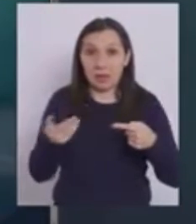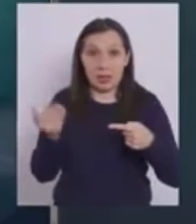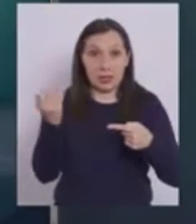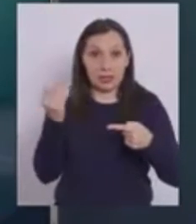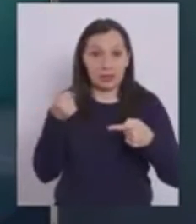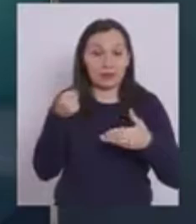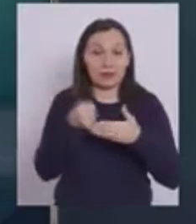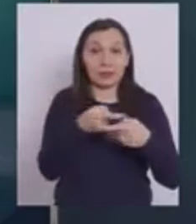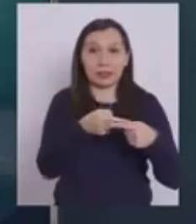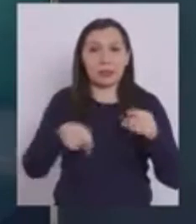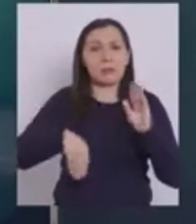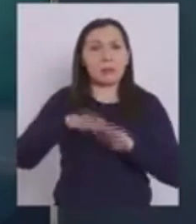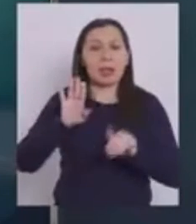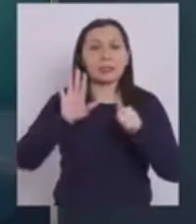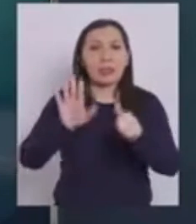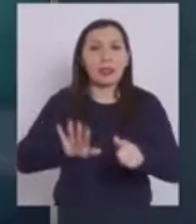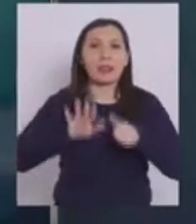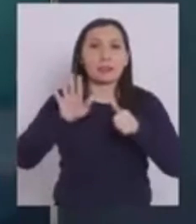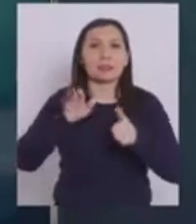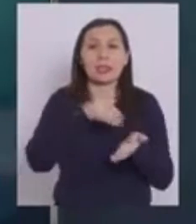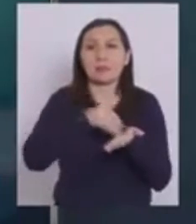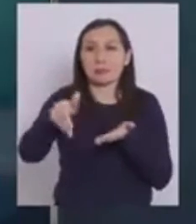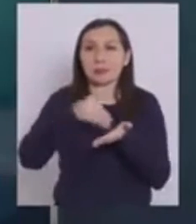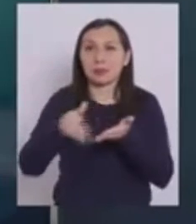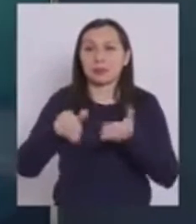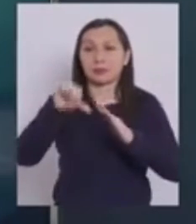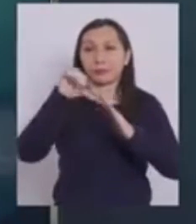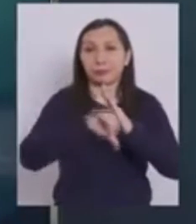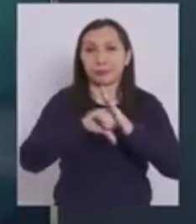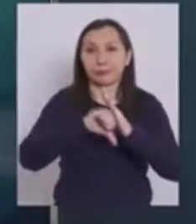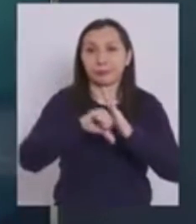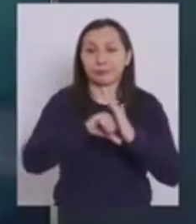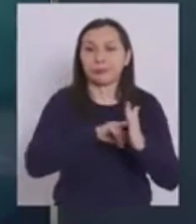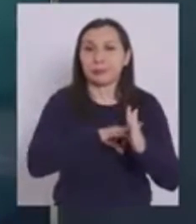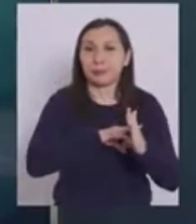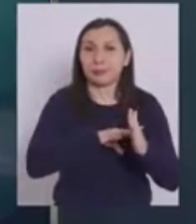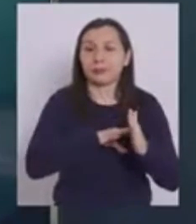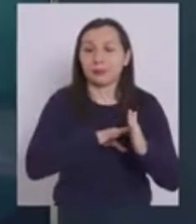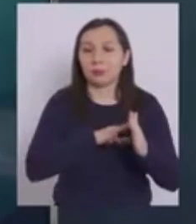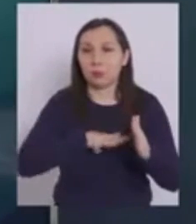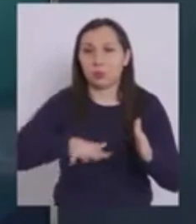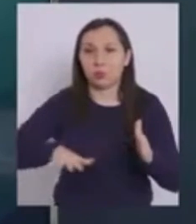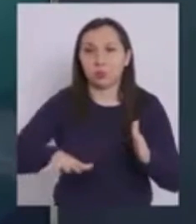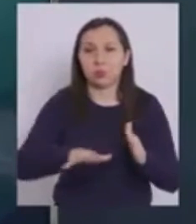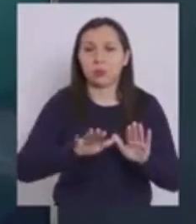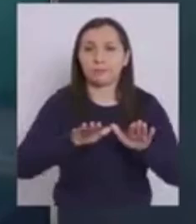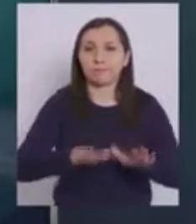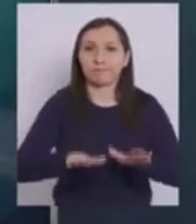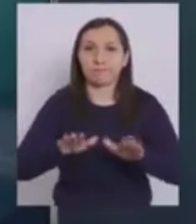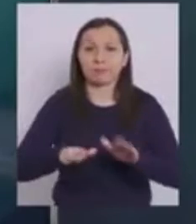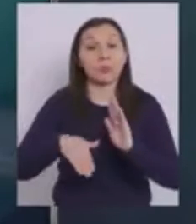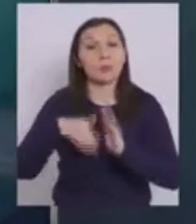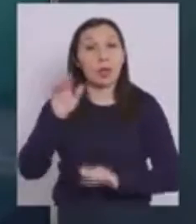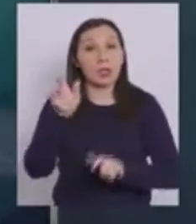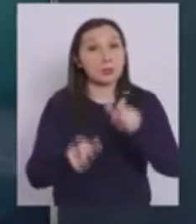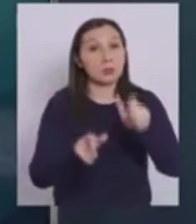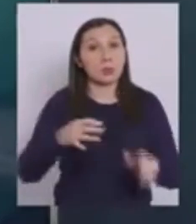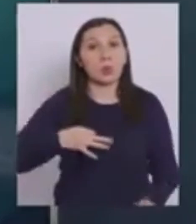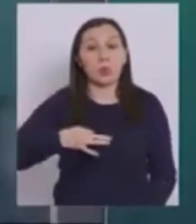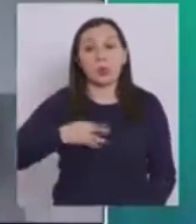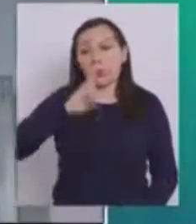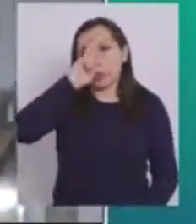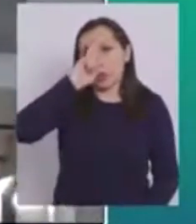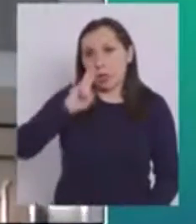Tuvimos a más de 16 millones de personas en nuestro país en cuarentena La mayoría de los